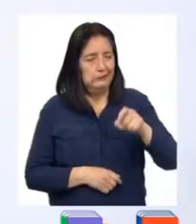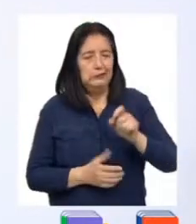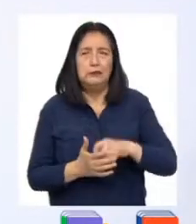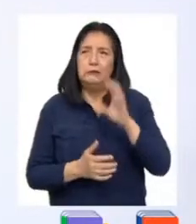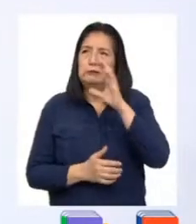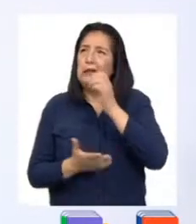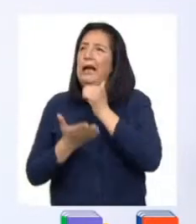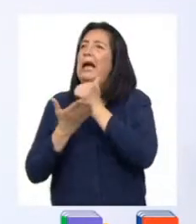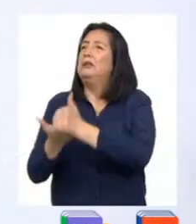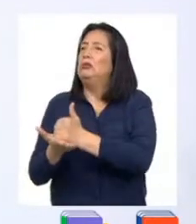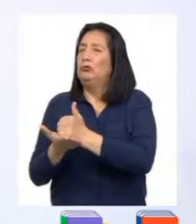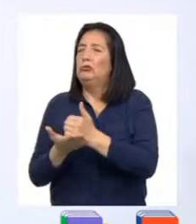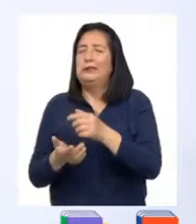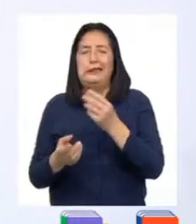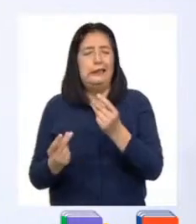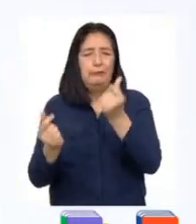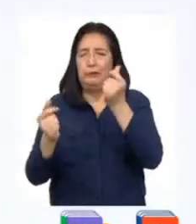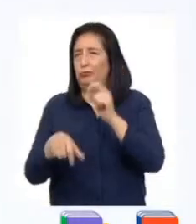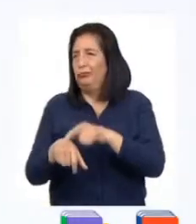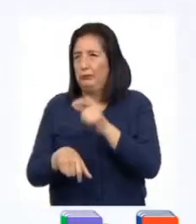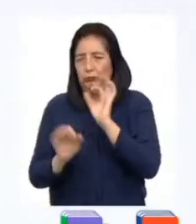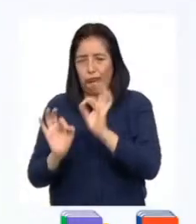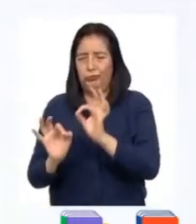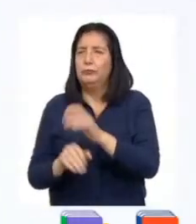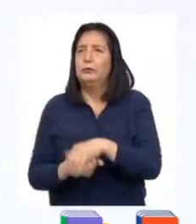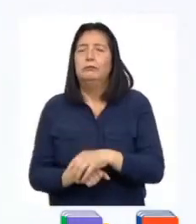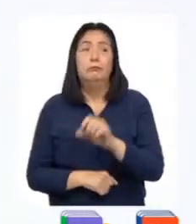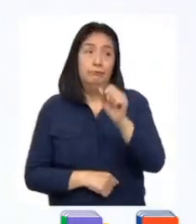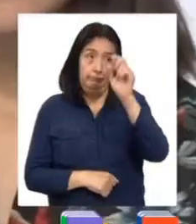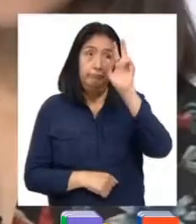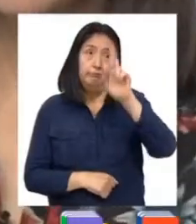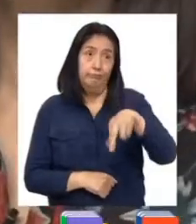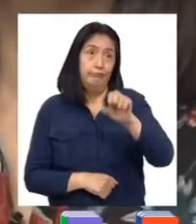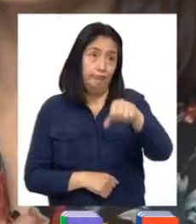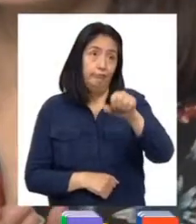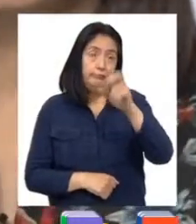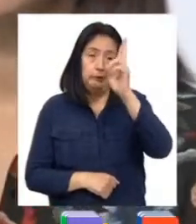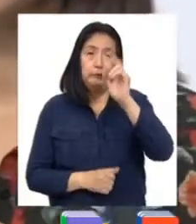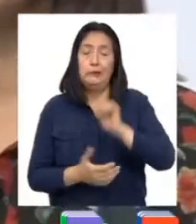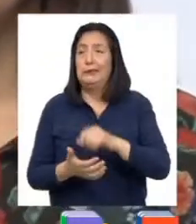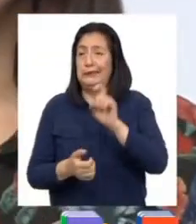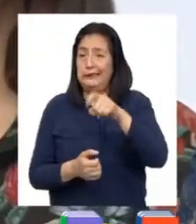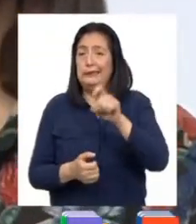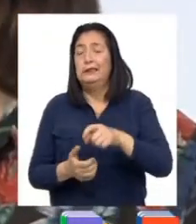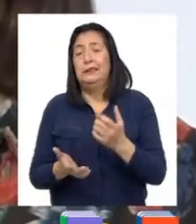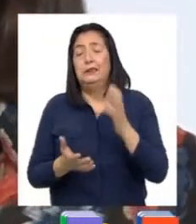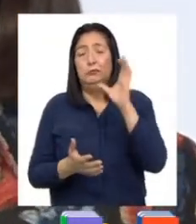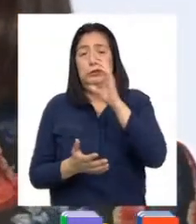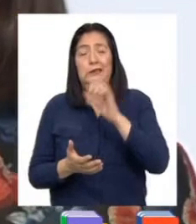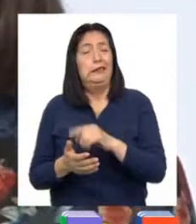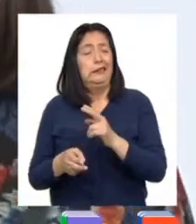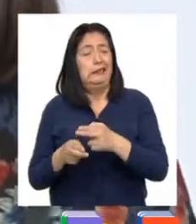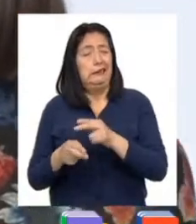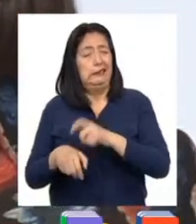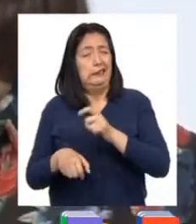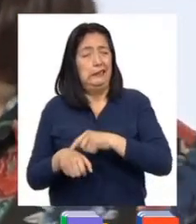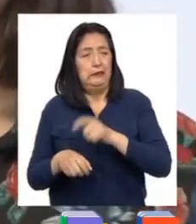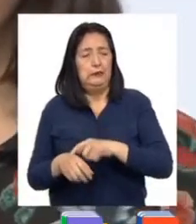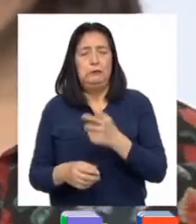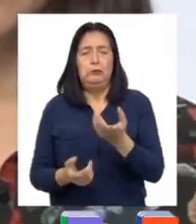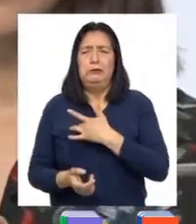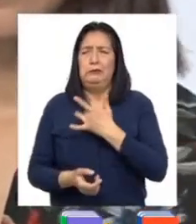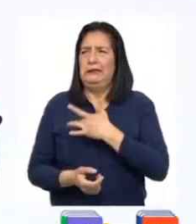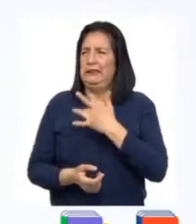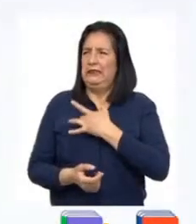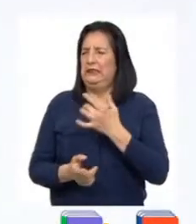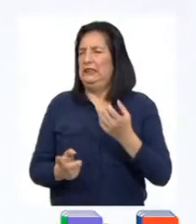ayuda en el momento oportuno. Tienes razón, profesora. Se debe buscar ayuda en el primer momento en que se pasa por una de estas situaciones